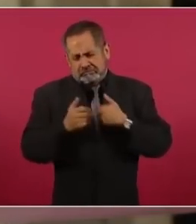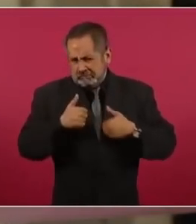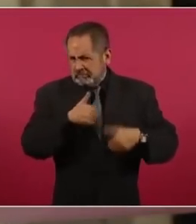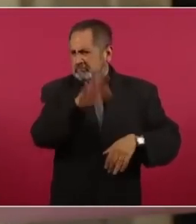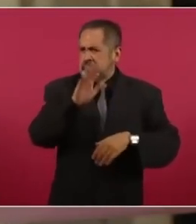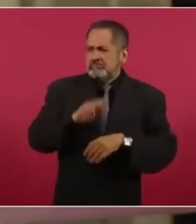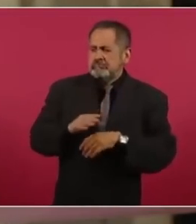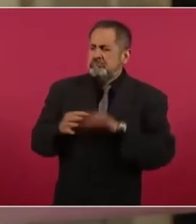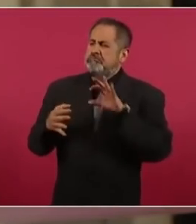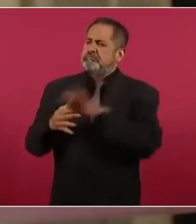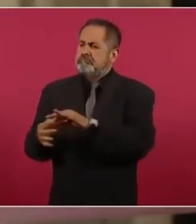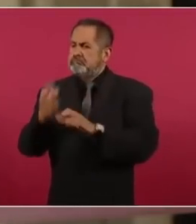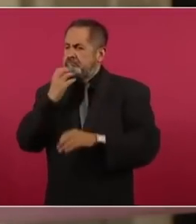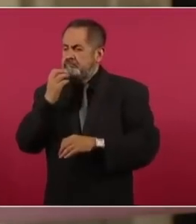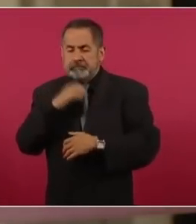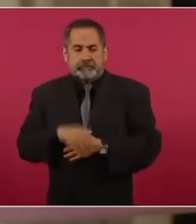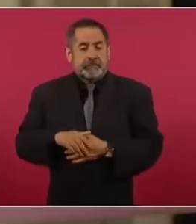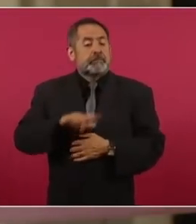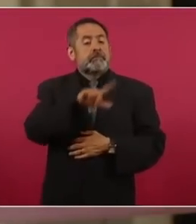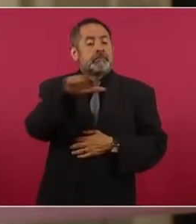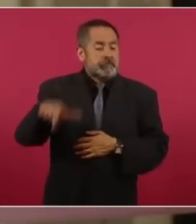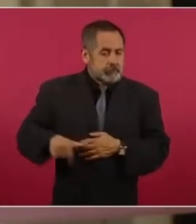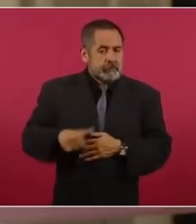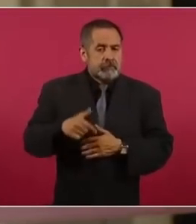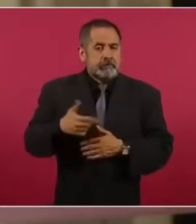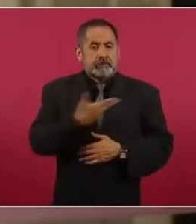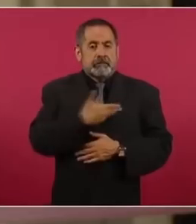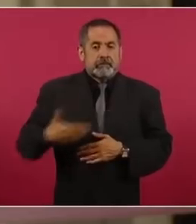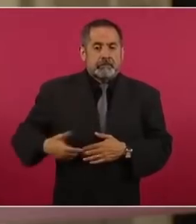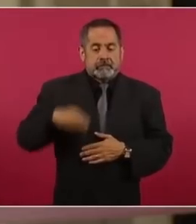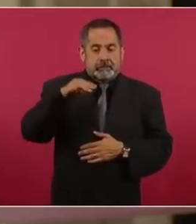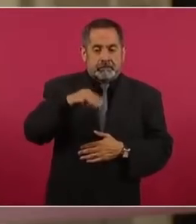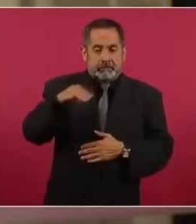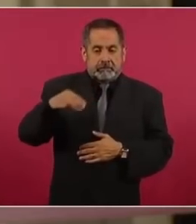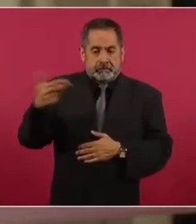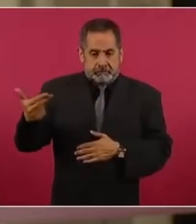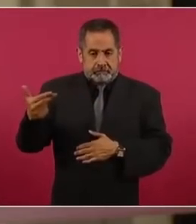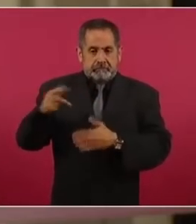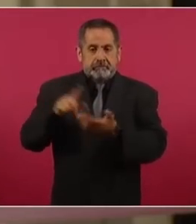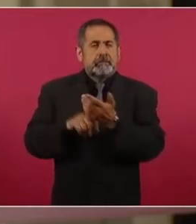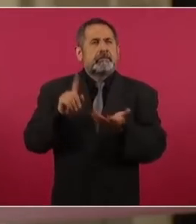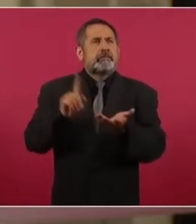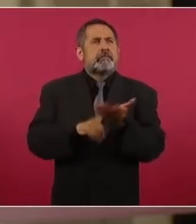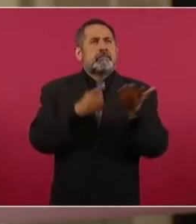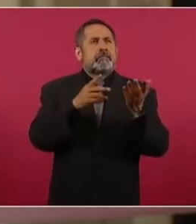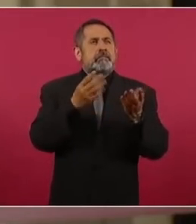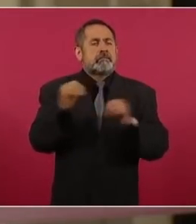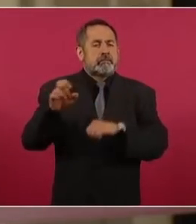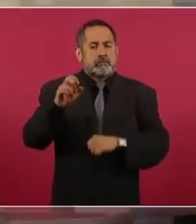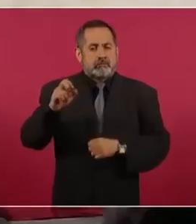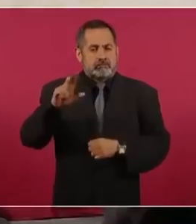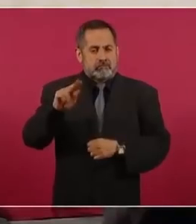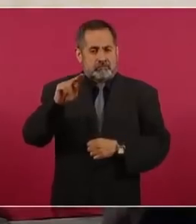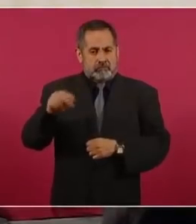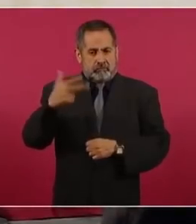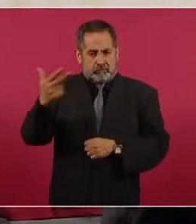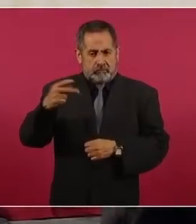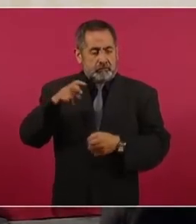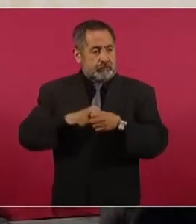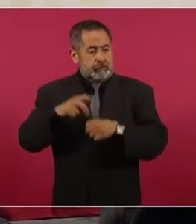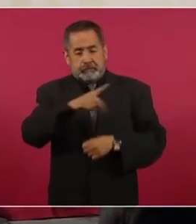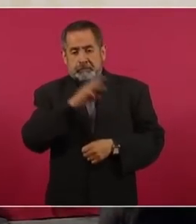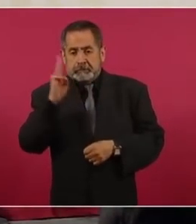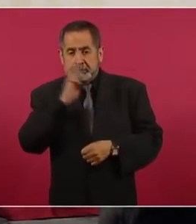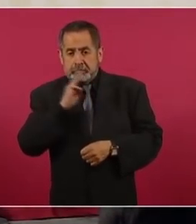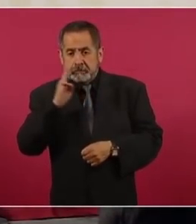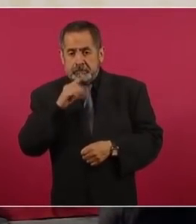El presidente Miguel de la Madrid sufre en febrero de 1988 en Mazatlán